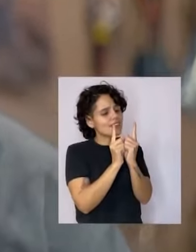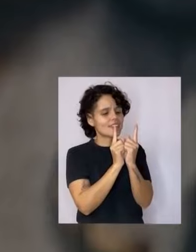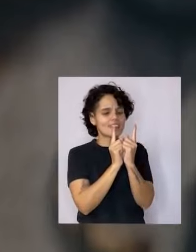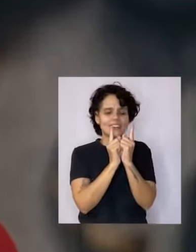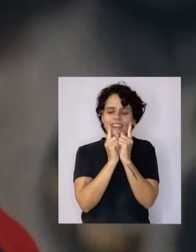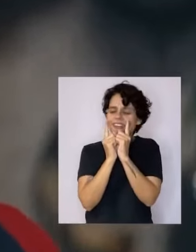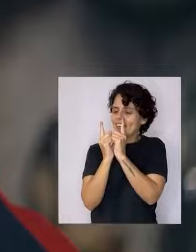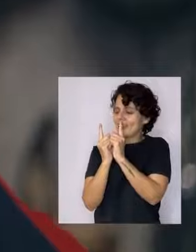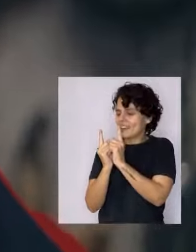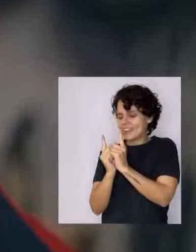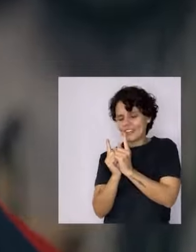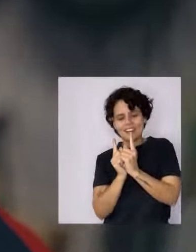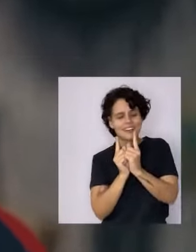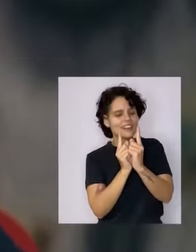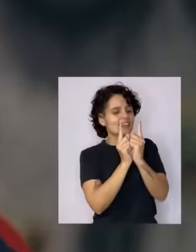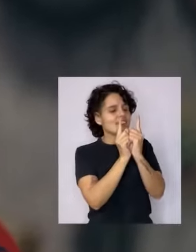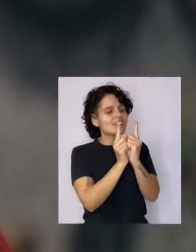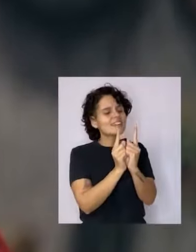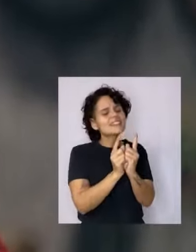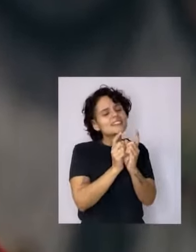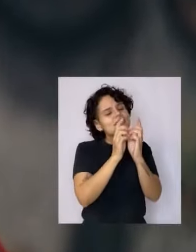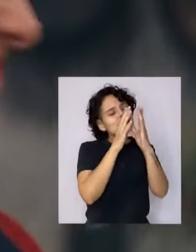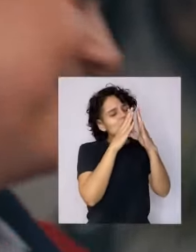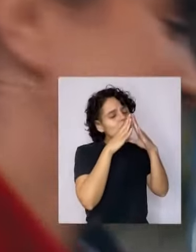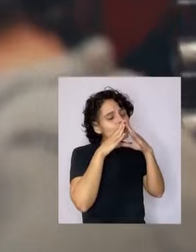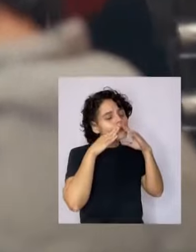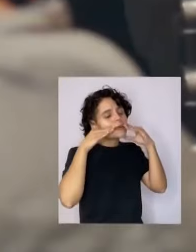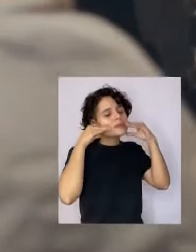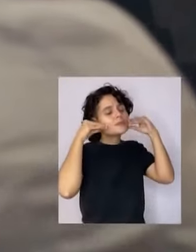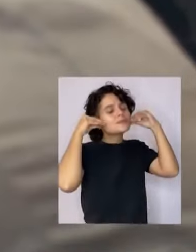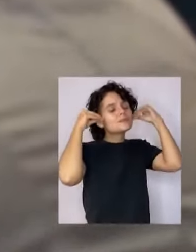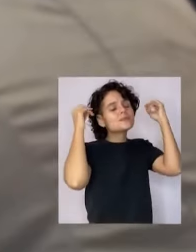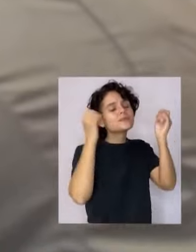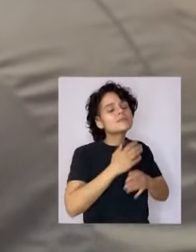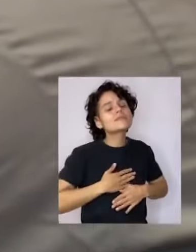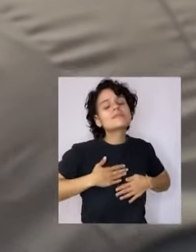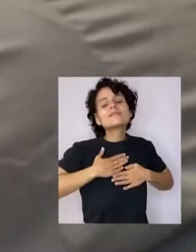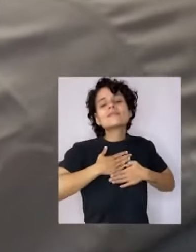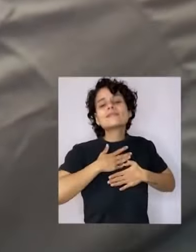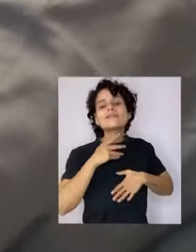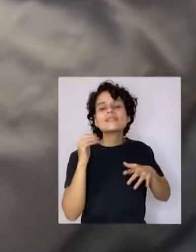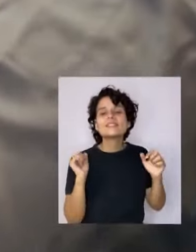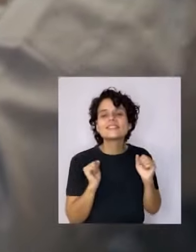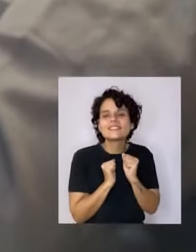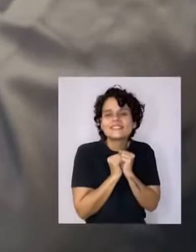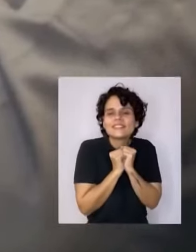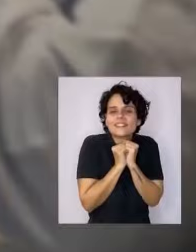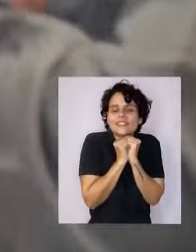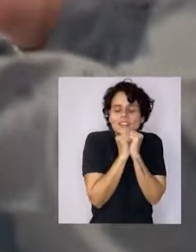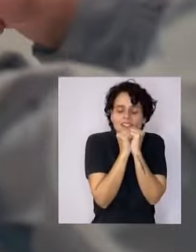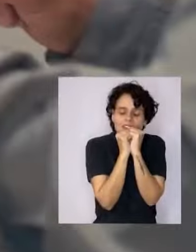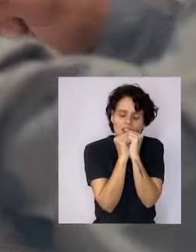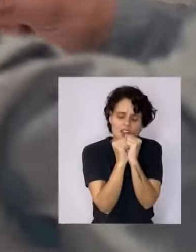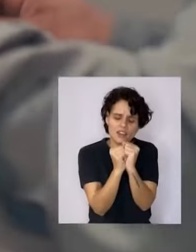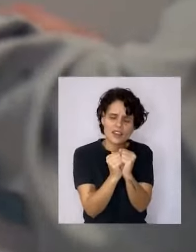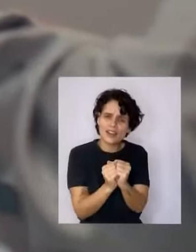crecer en su compañera.